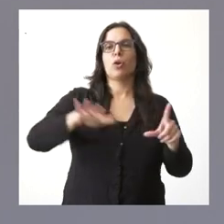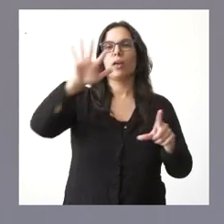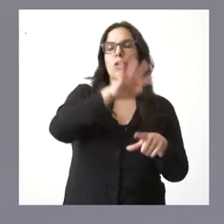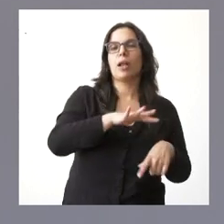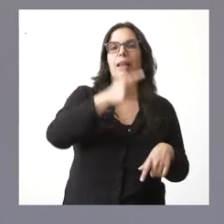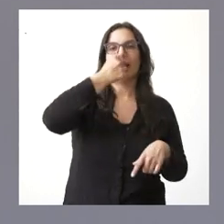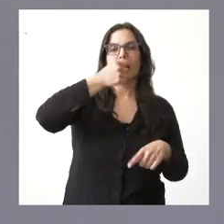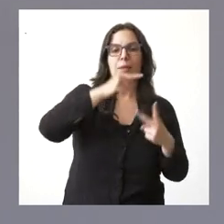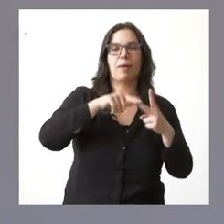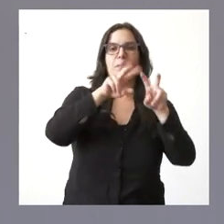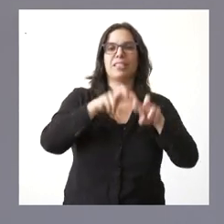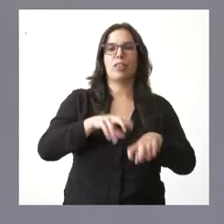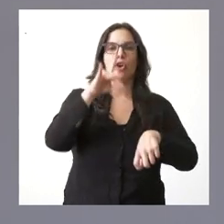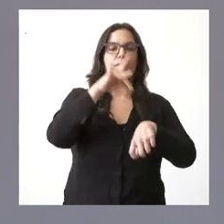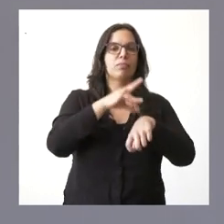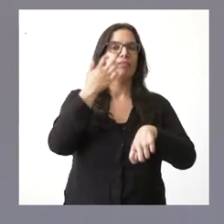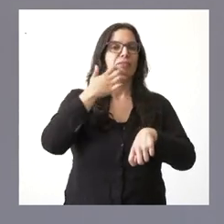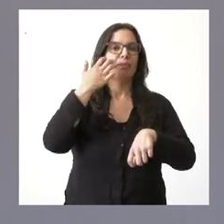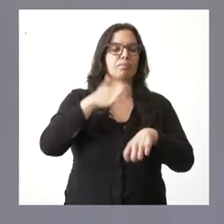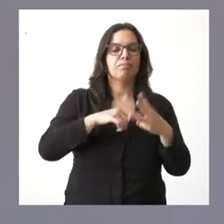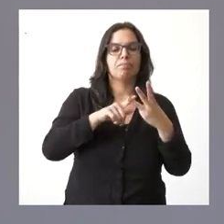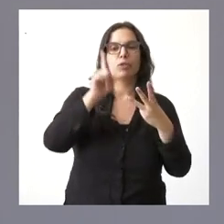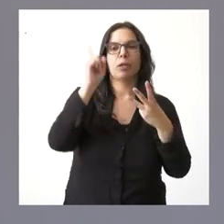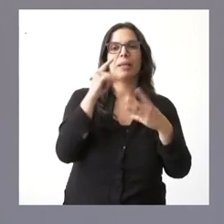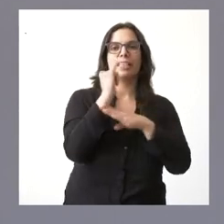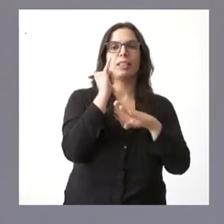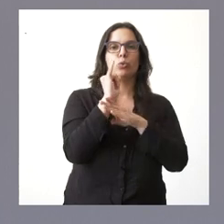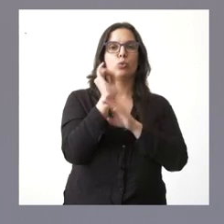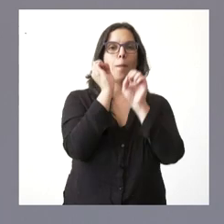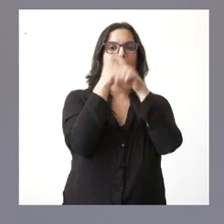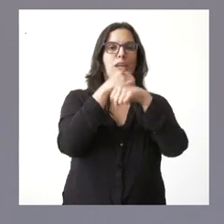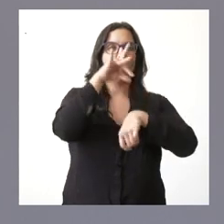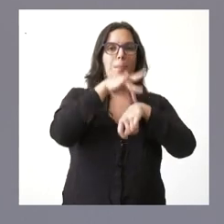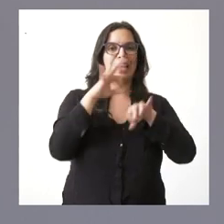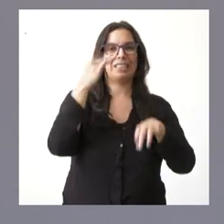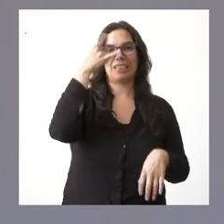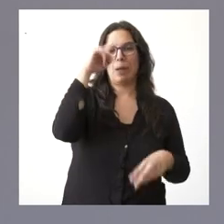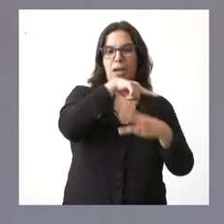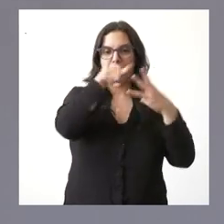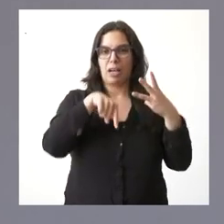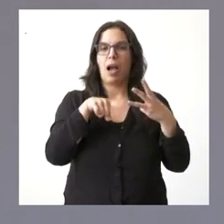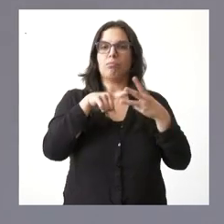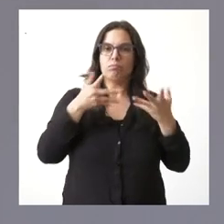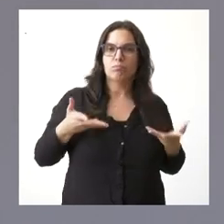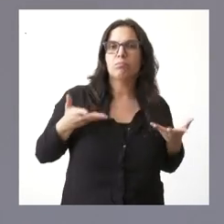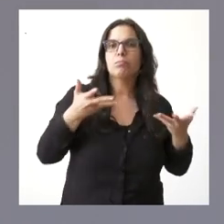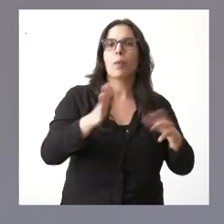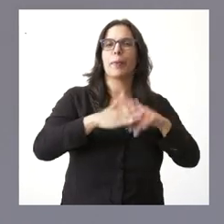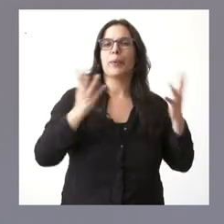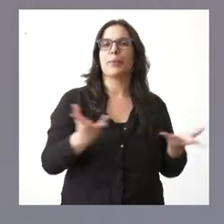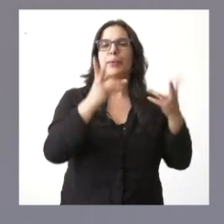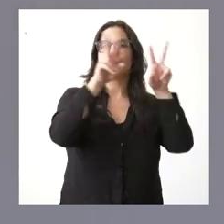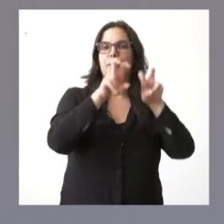sobre enfermedades raras, o el Instituto de Biomédica de Salamanca y, por tanto, un conjunto de actuaciones relevantes en